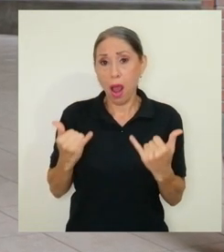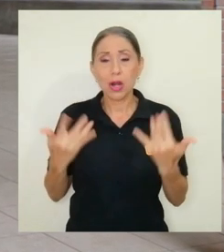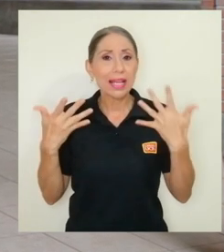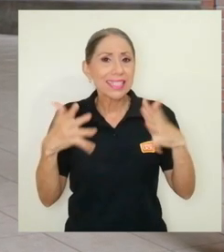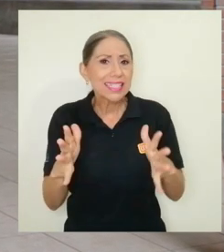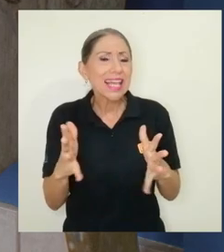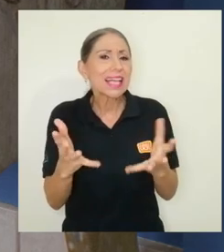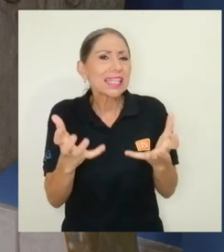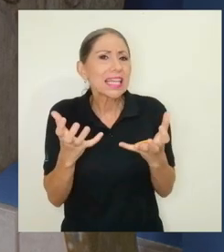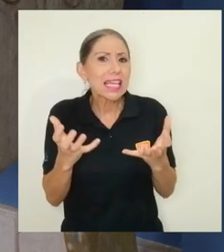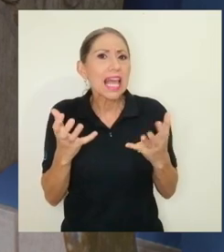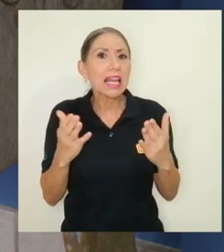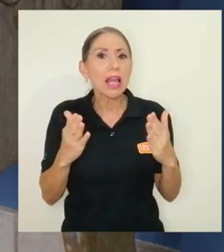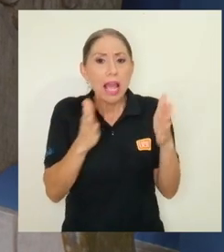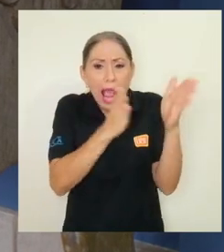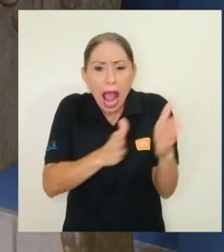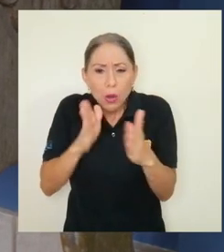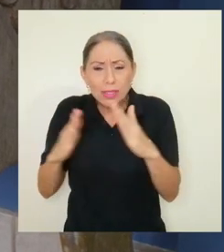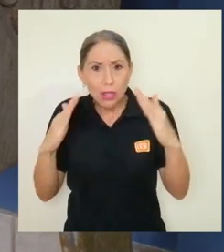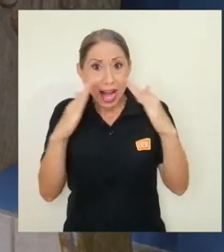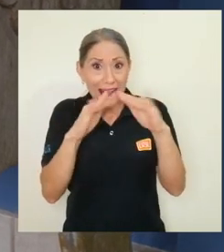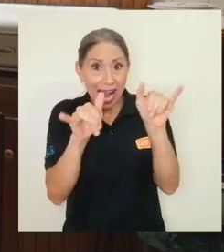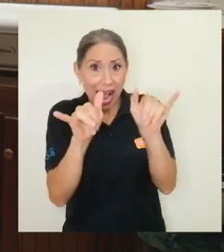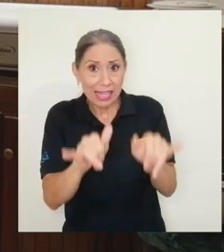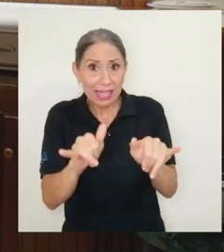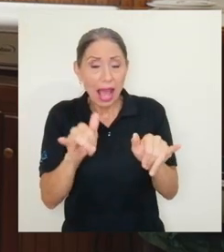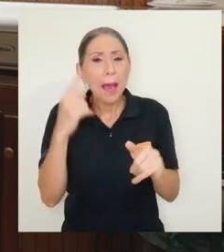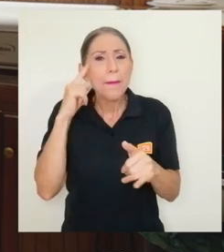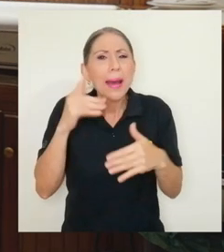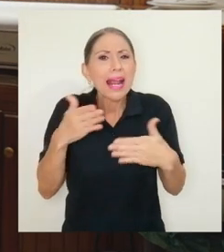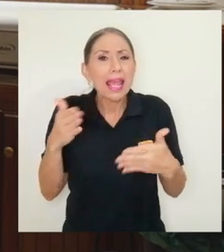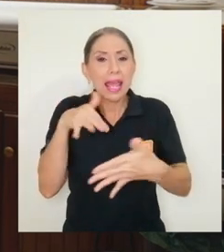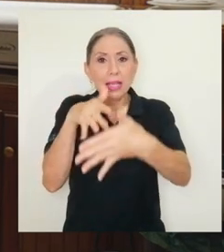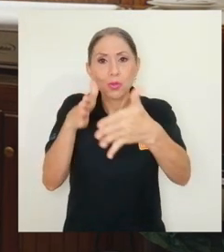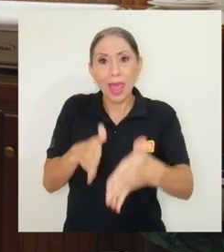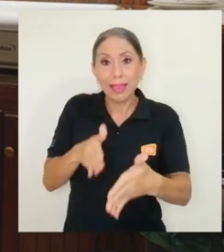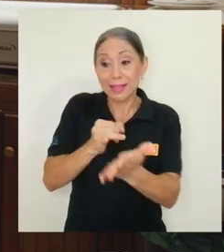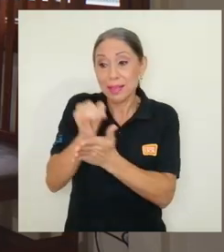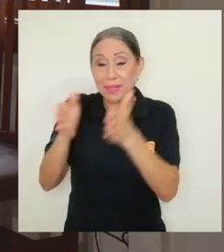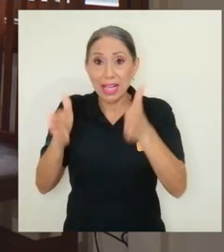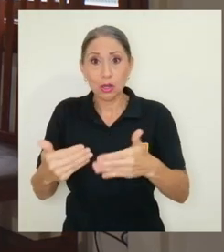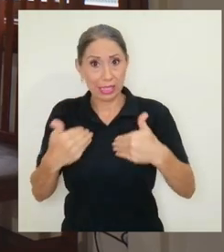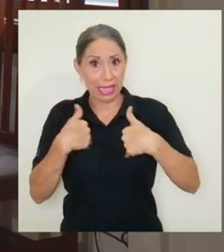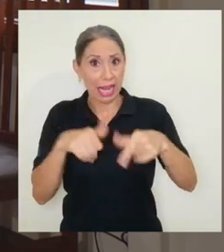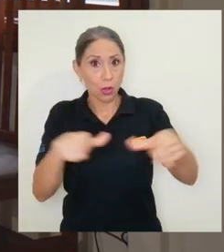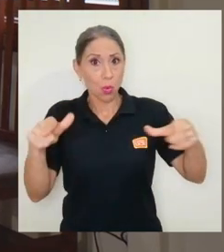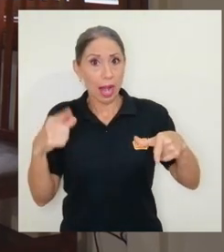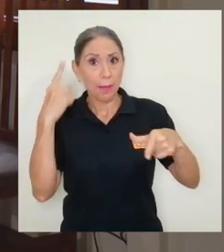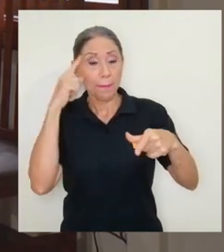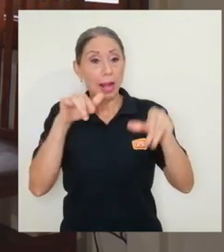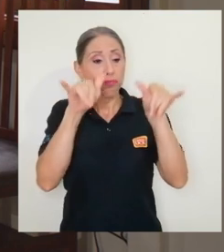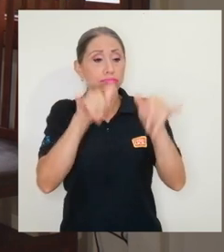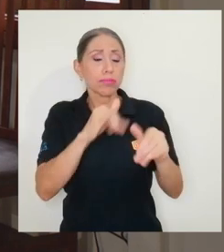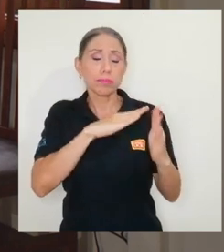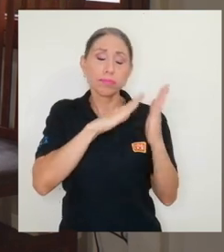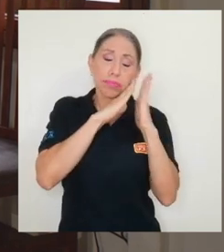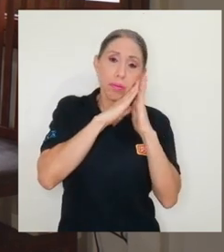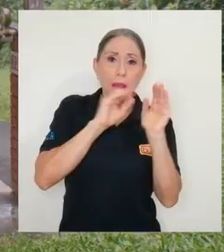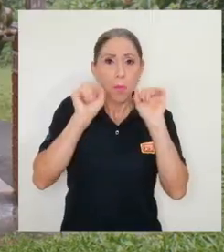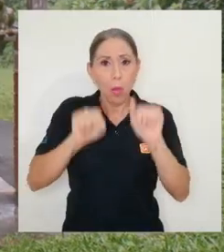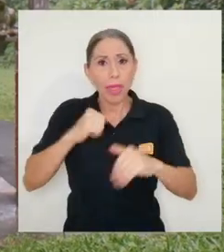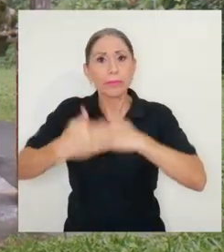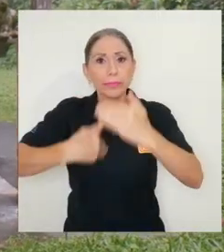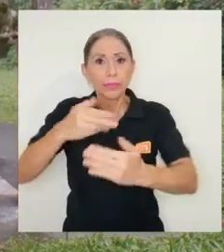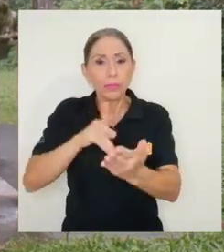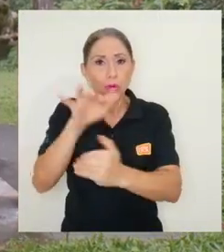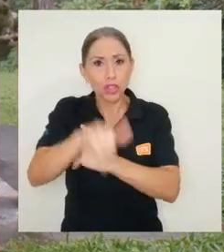ya se busca acondicionar la casa situada en el terreno para que estudiantes investigadores cuenten con el espacio idóneo para hospedarse y desarrollar sus